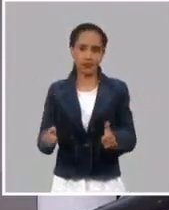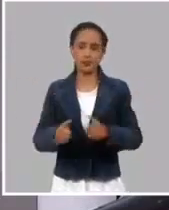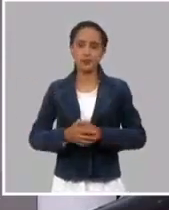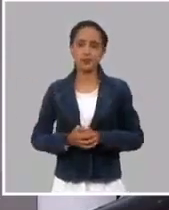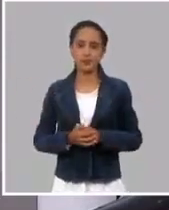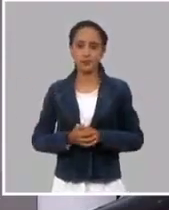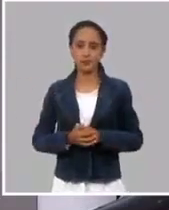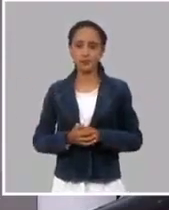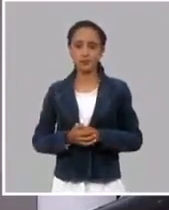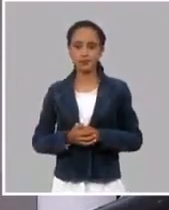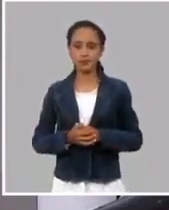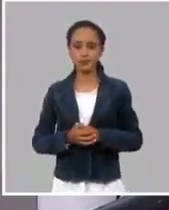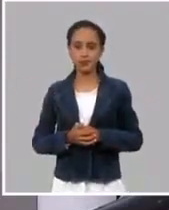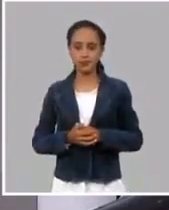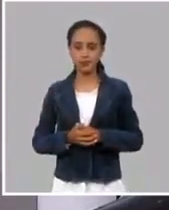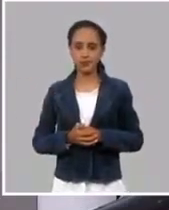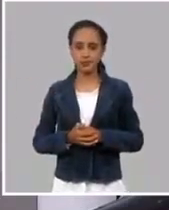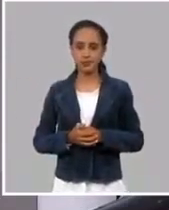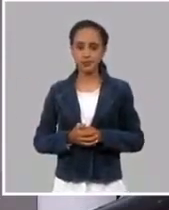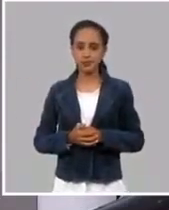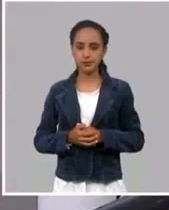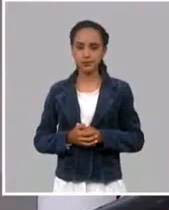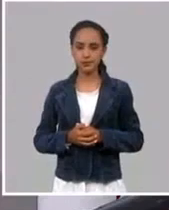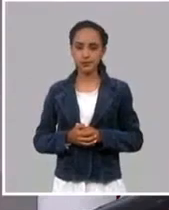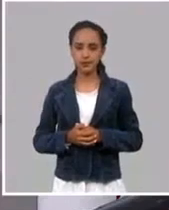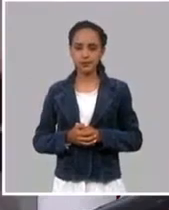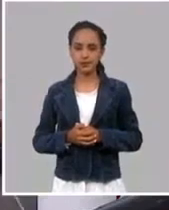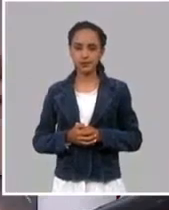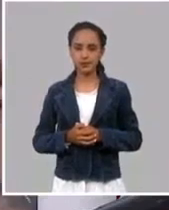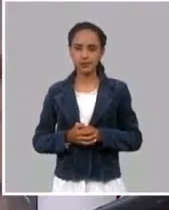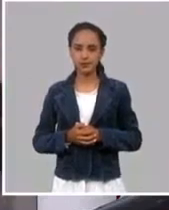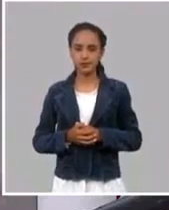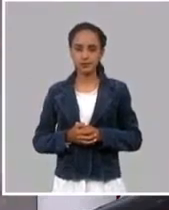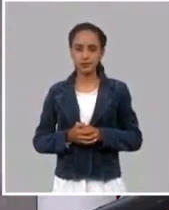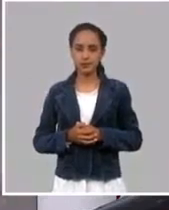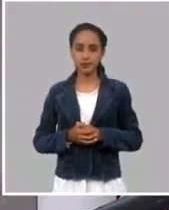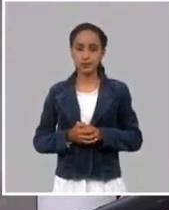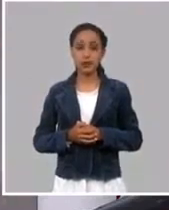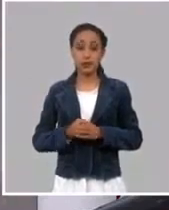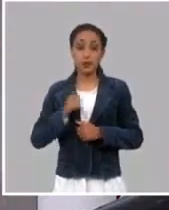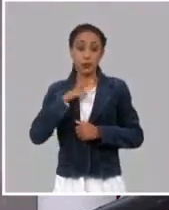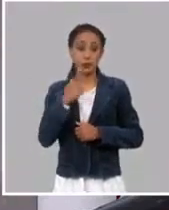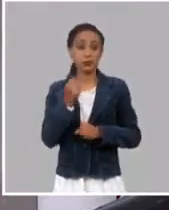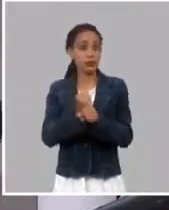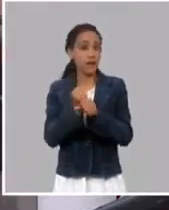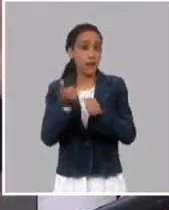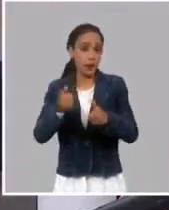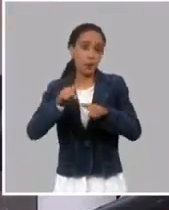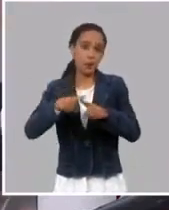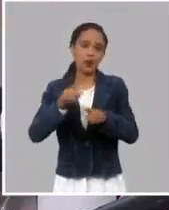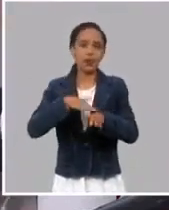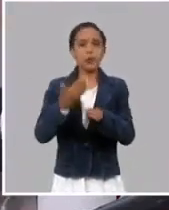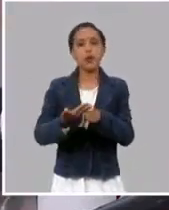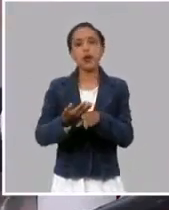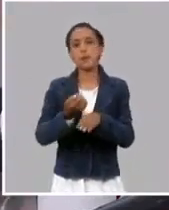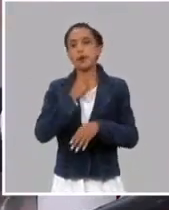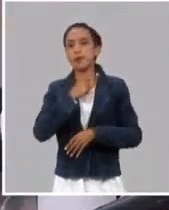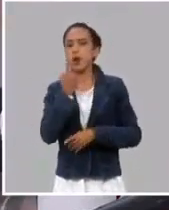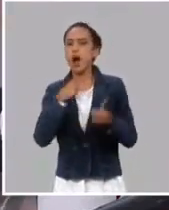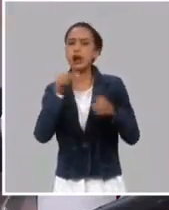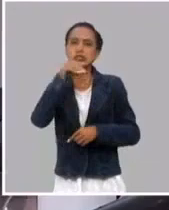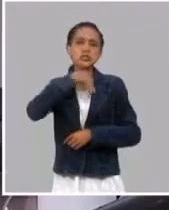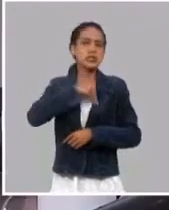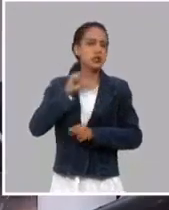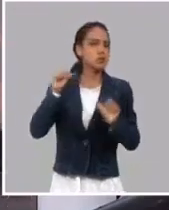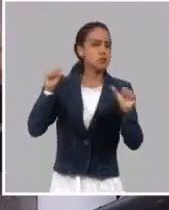Segundo, porque lo que hagamos no traiga como resultado una discriminación, una injusticia, que alguien